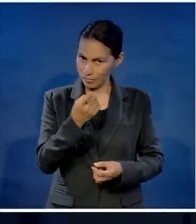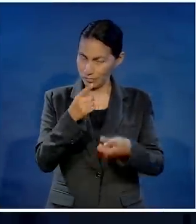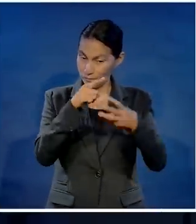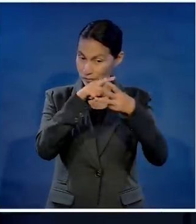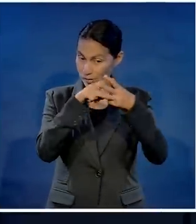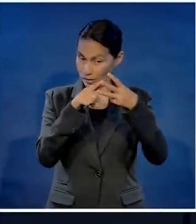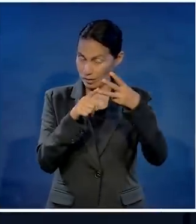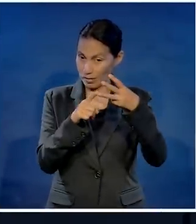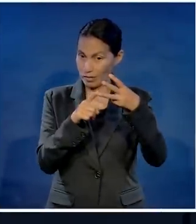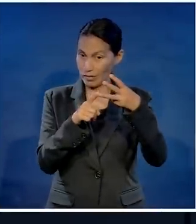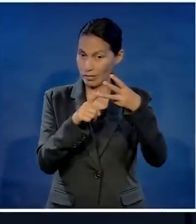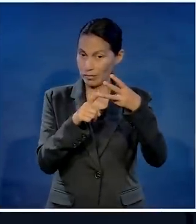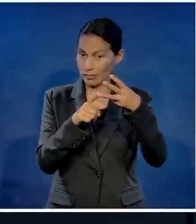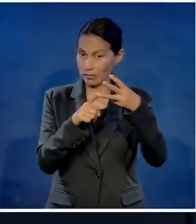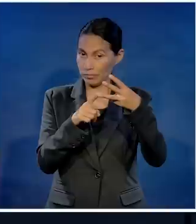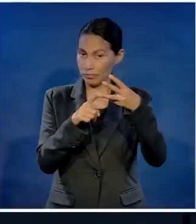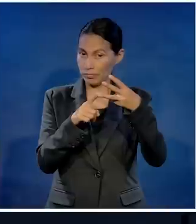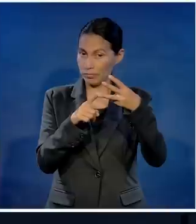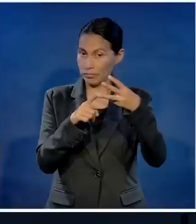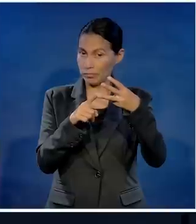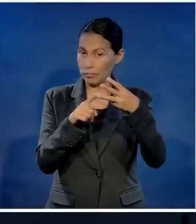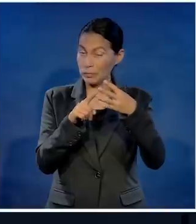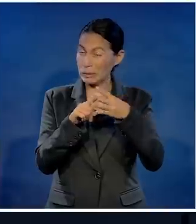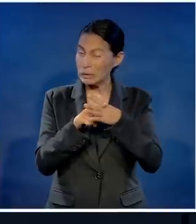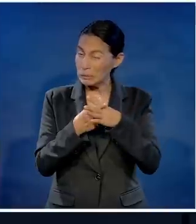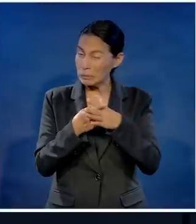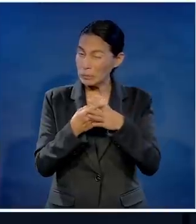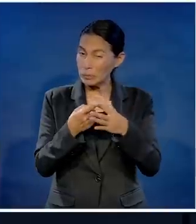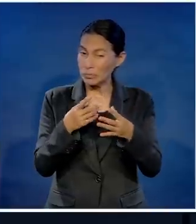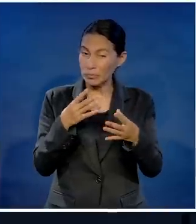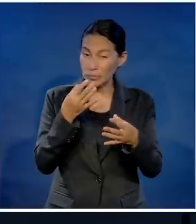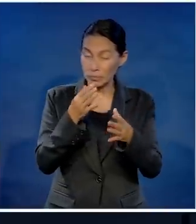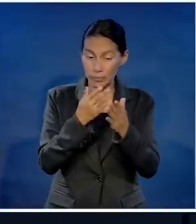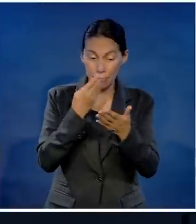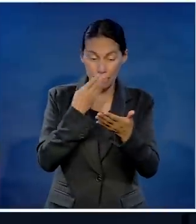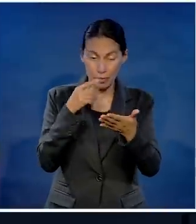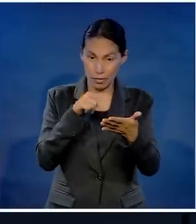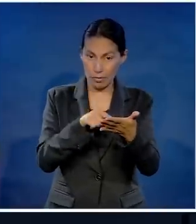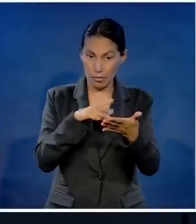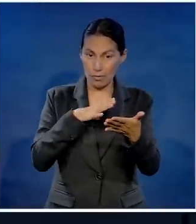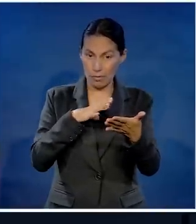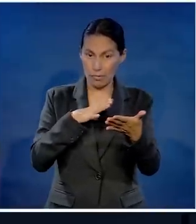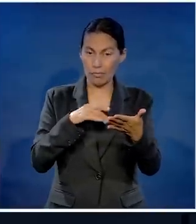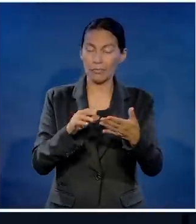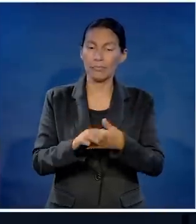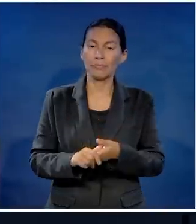me gustaría compartir con ustedes tres sencillos principios bíblicos